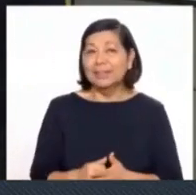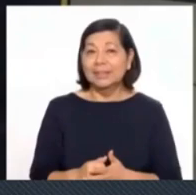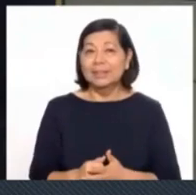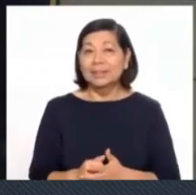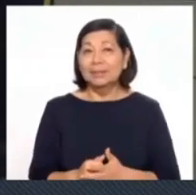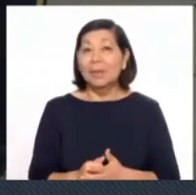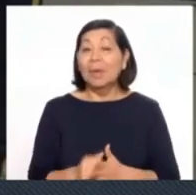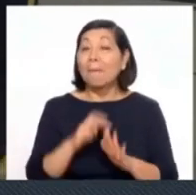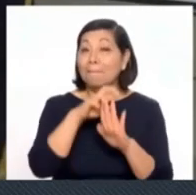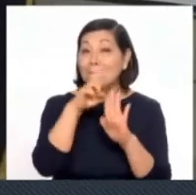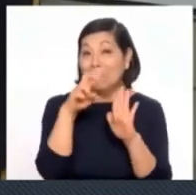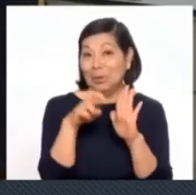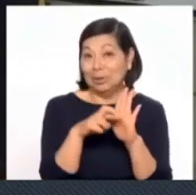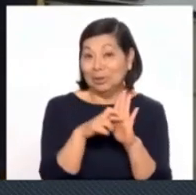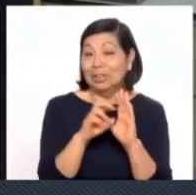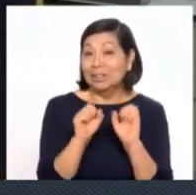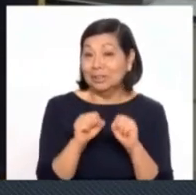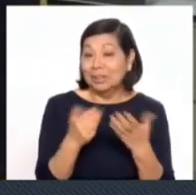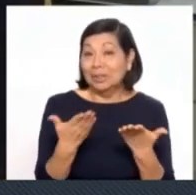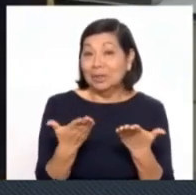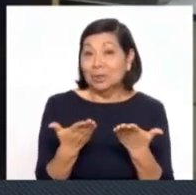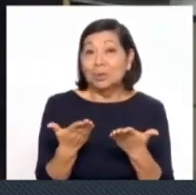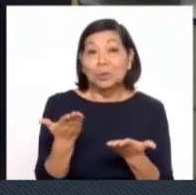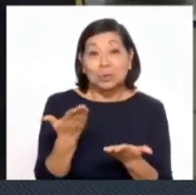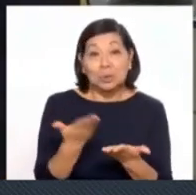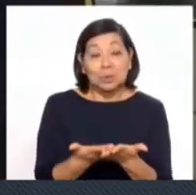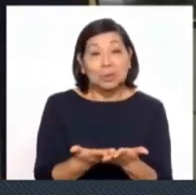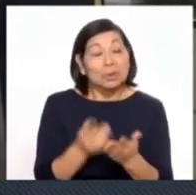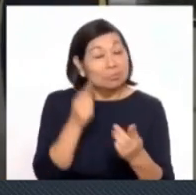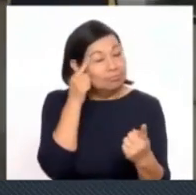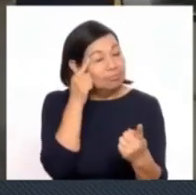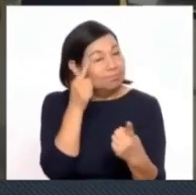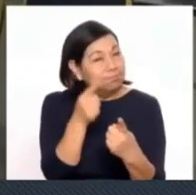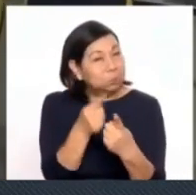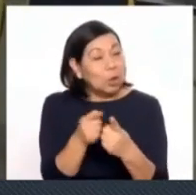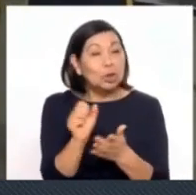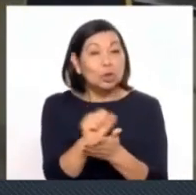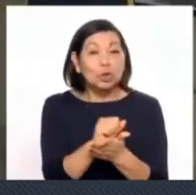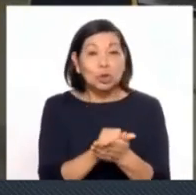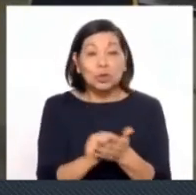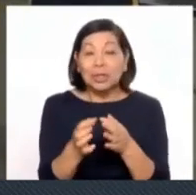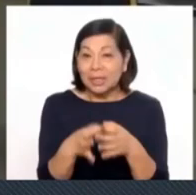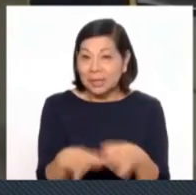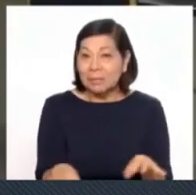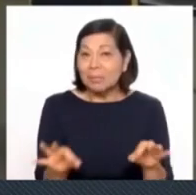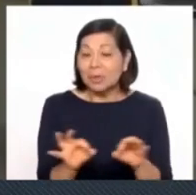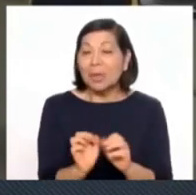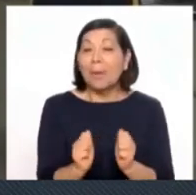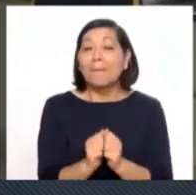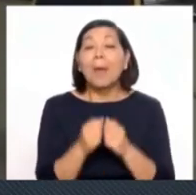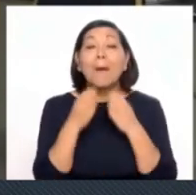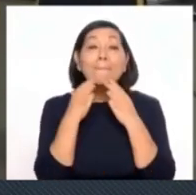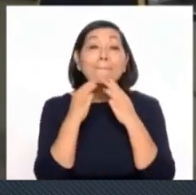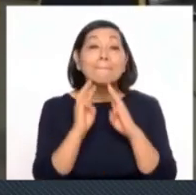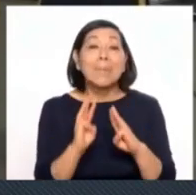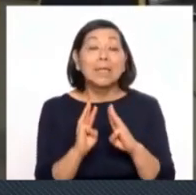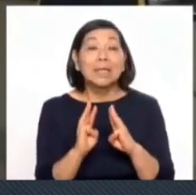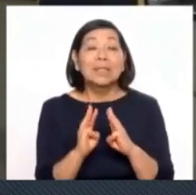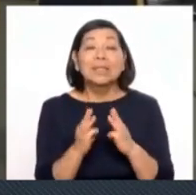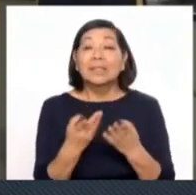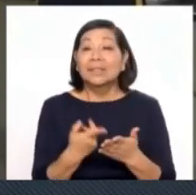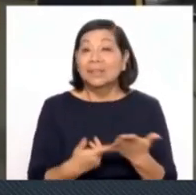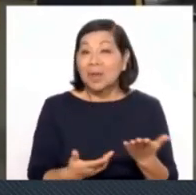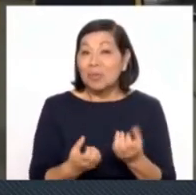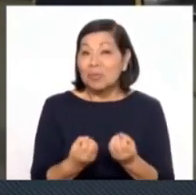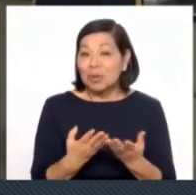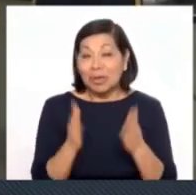proyectos tienen una connotación y un objetivo social importantísimo, con un mensaje detrás. Así